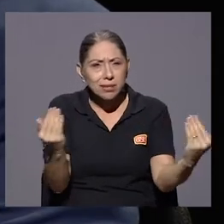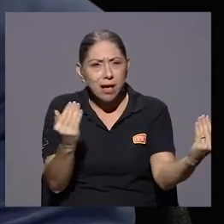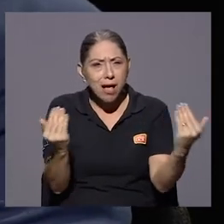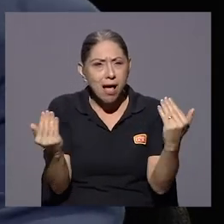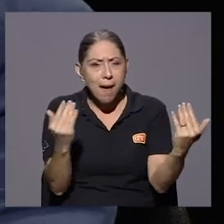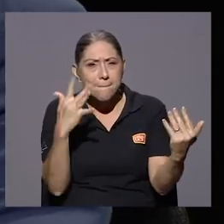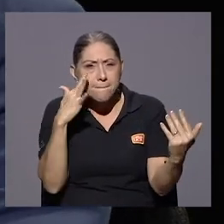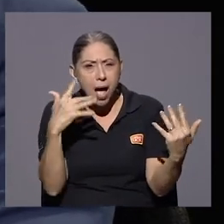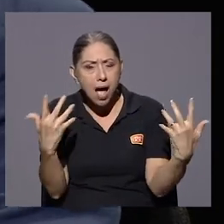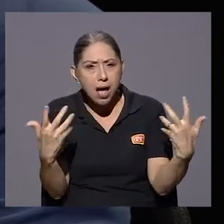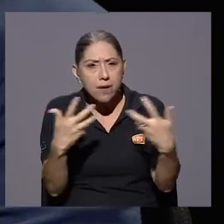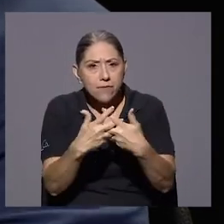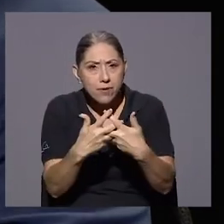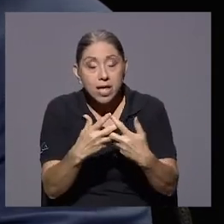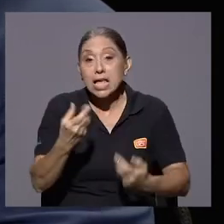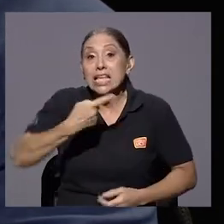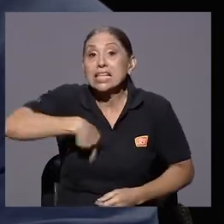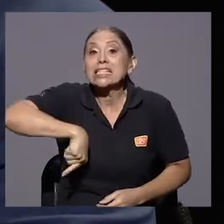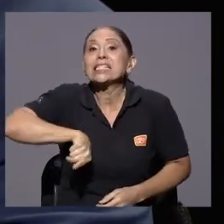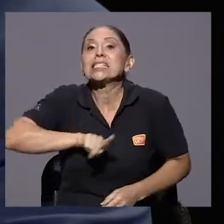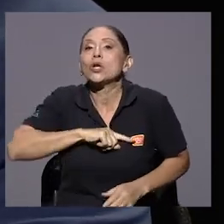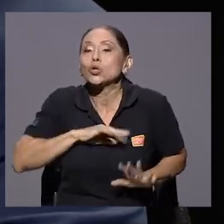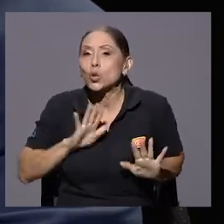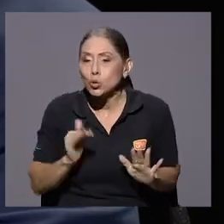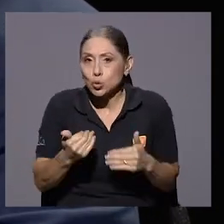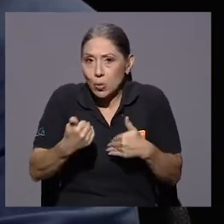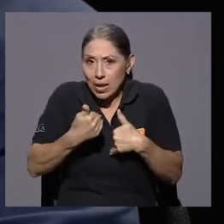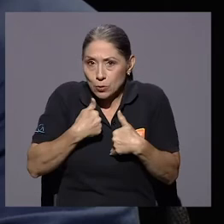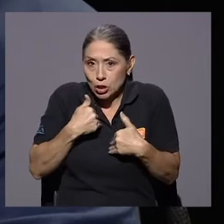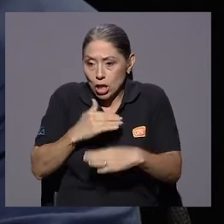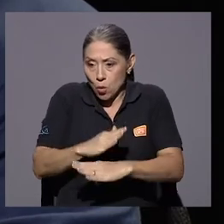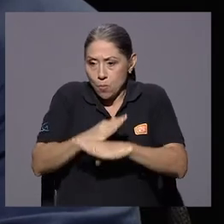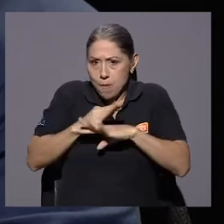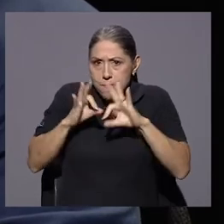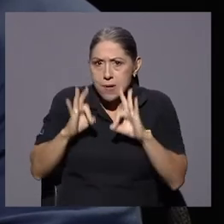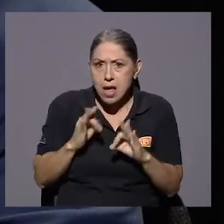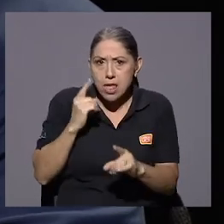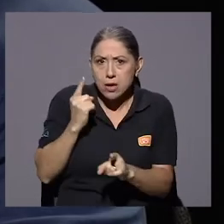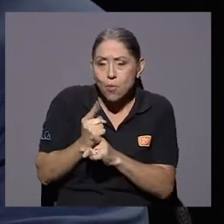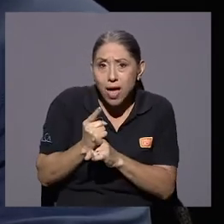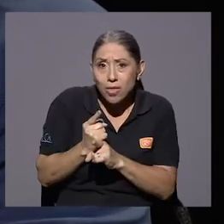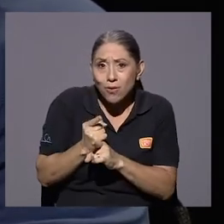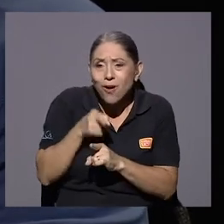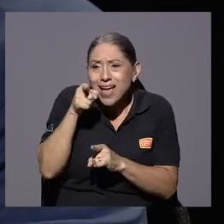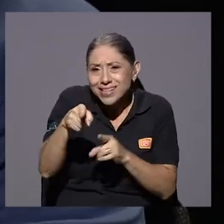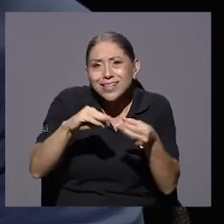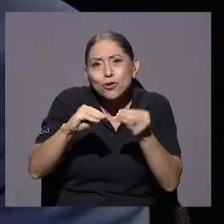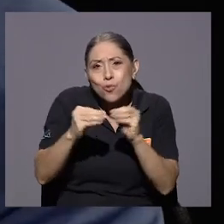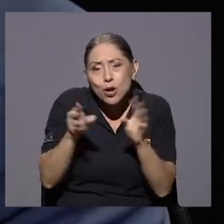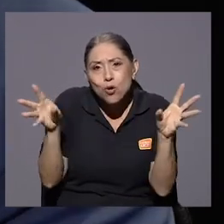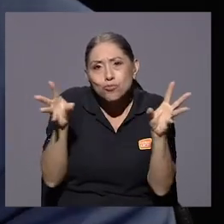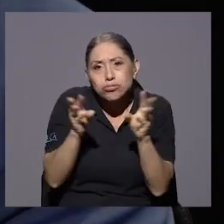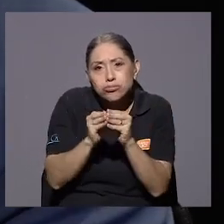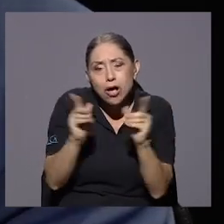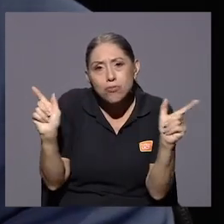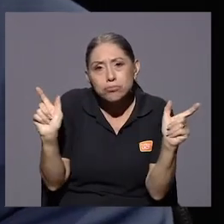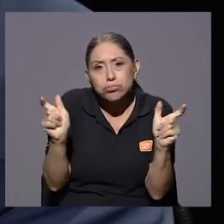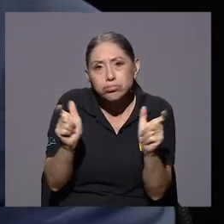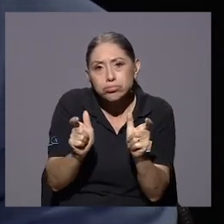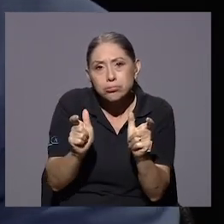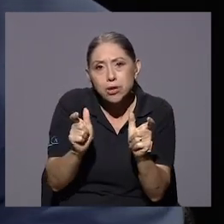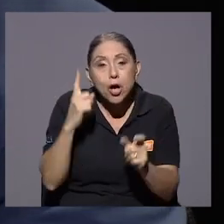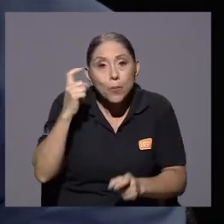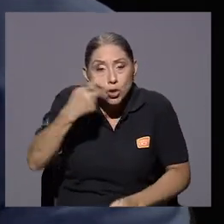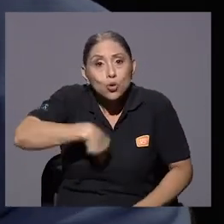nosotros hubiésemos contado con los equipos de protección personal adecuados, ese número hubiese disminuido, porque